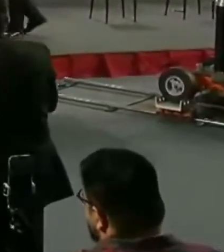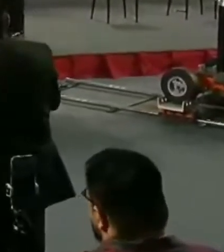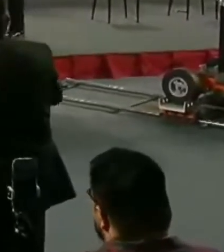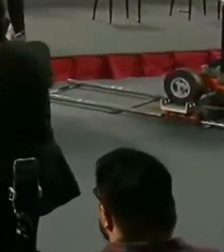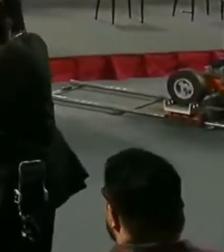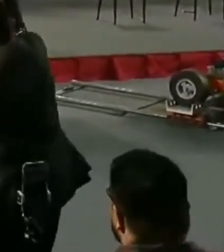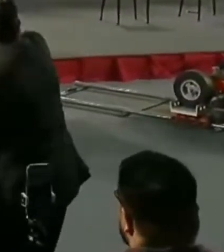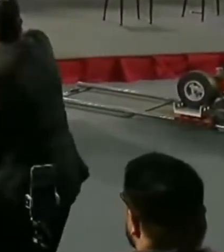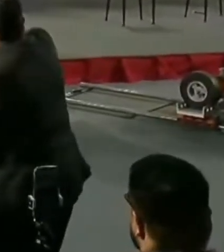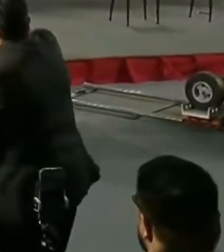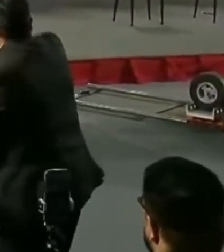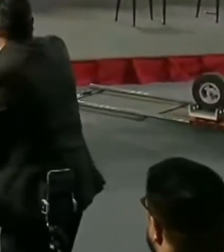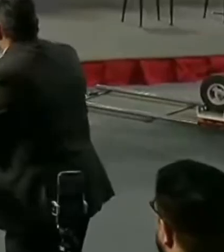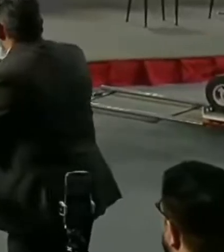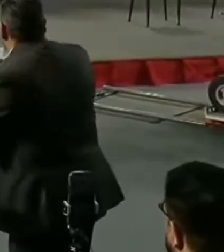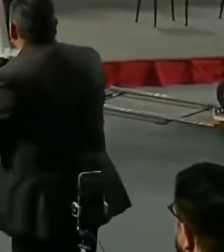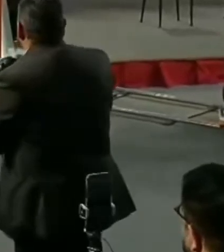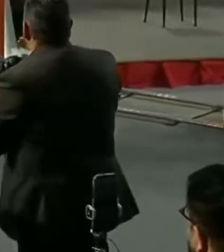Gracias,